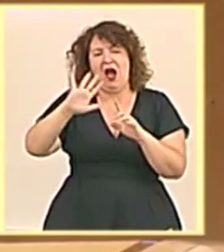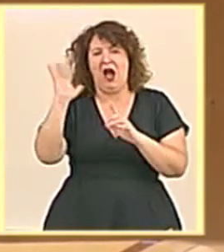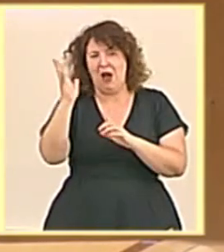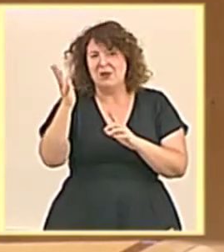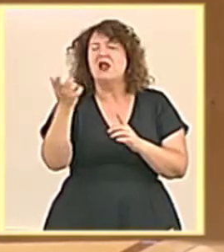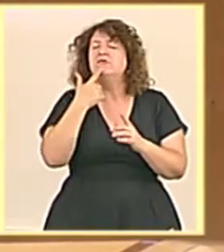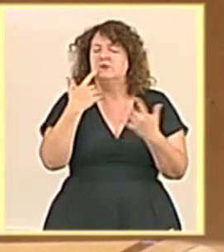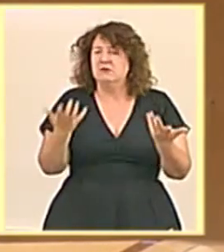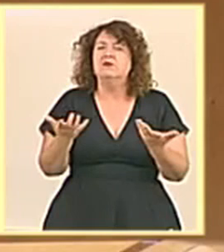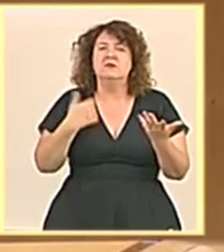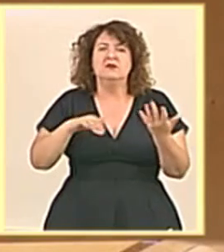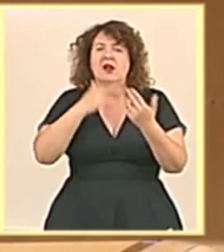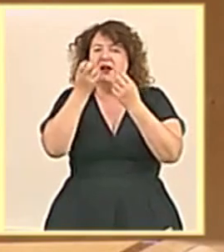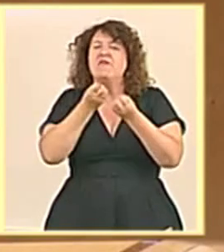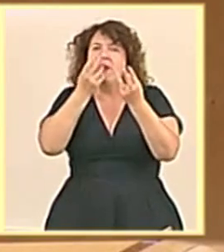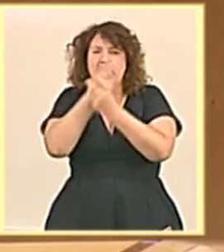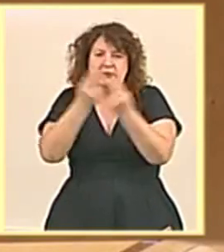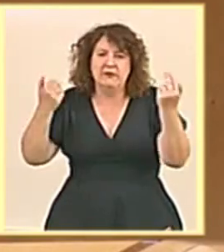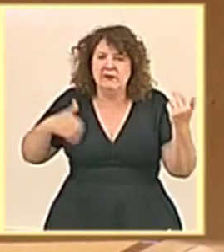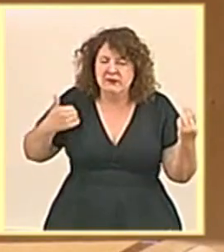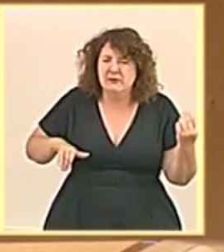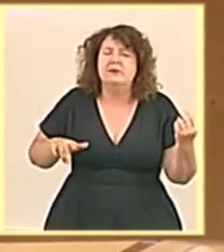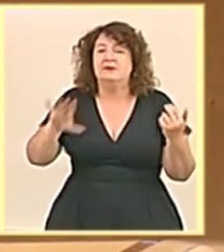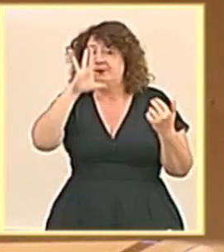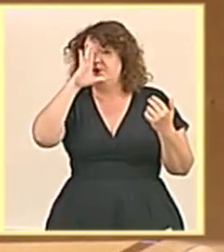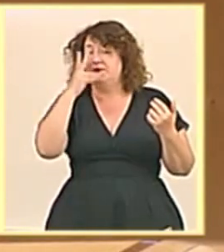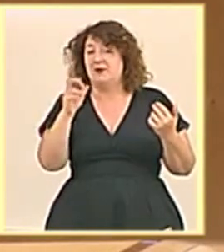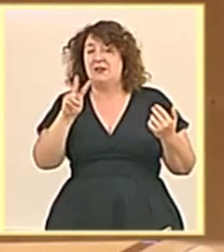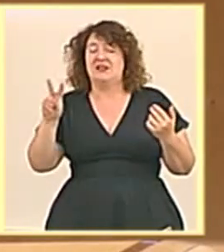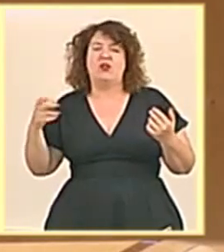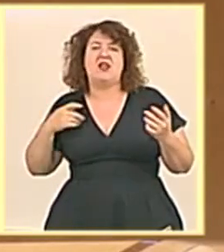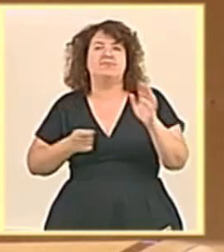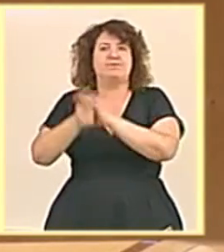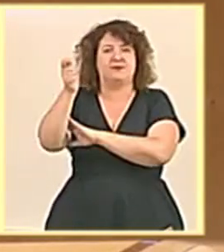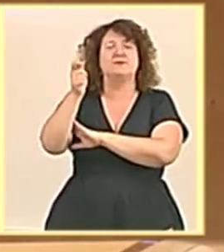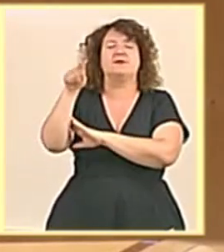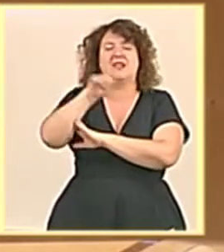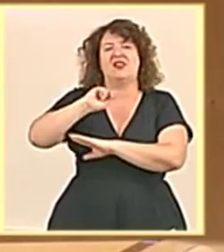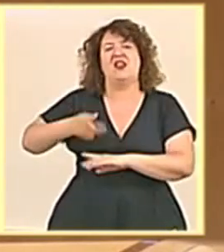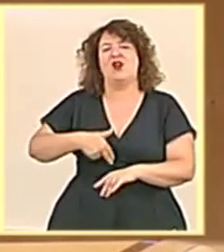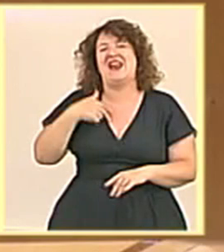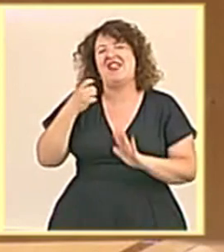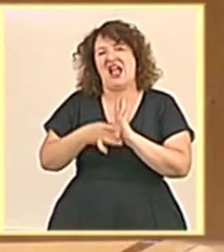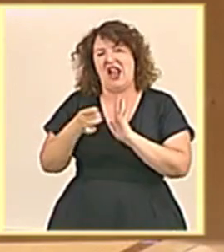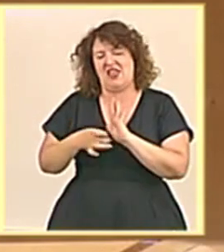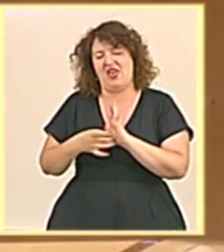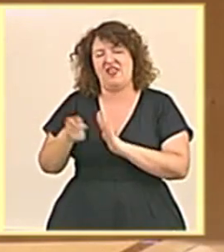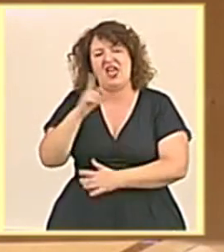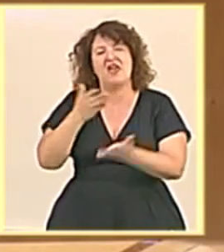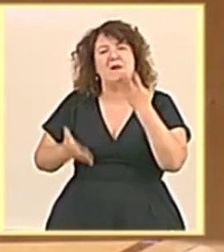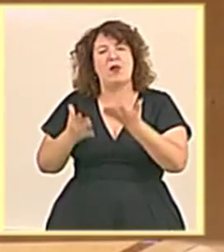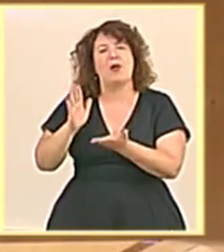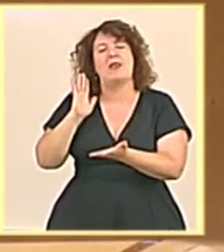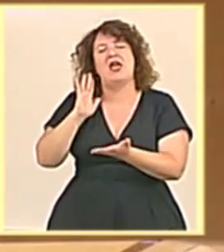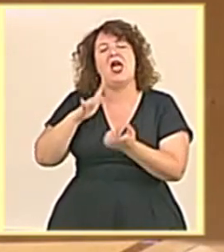sometidos a información pública y, en febrero de 2022, se remitió a la Dirección General de Calidad y Evaluación